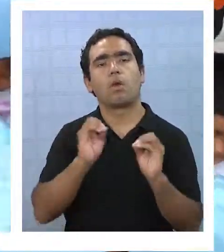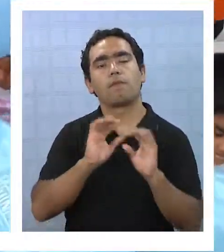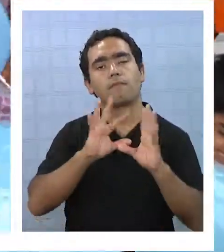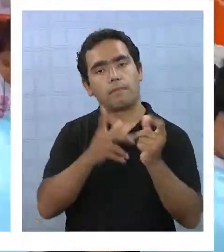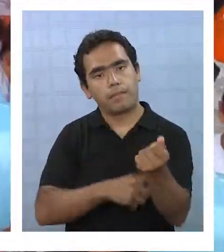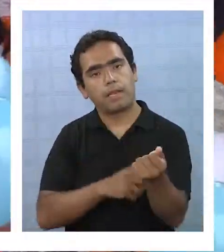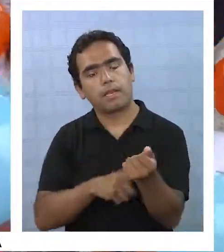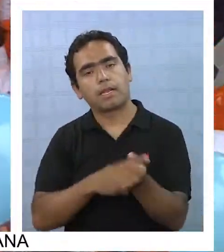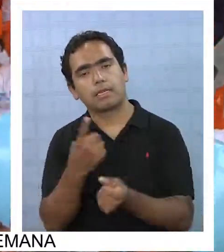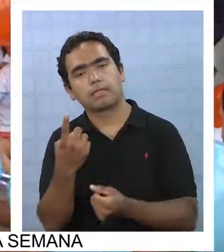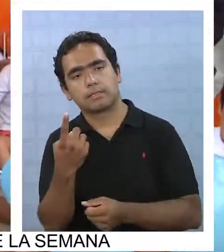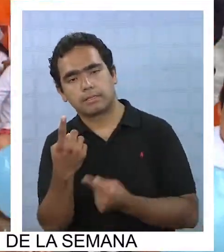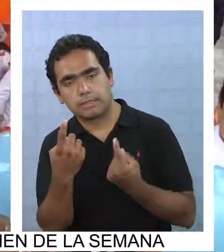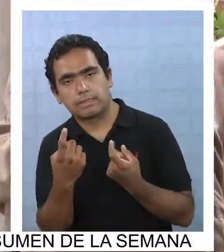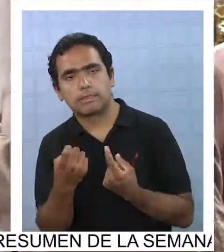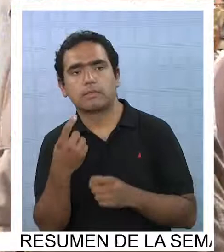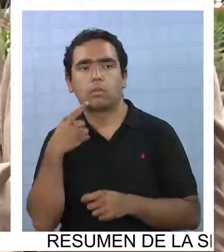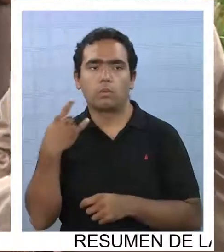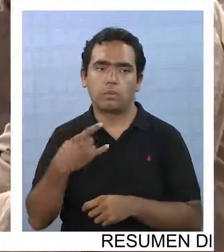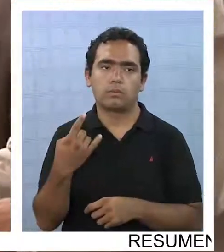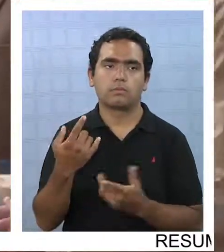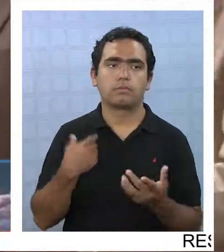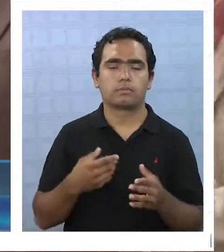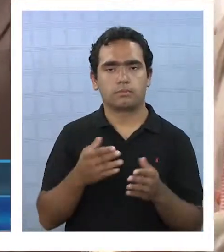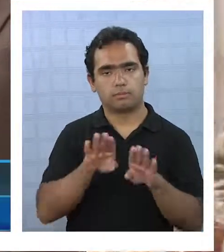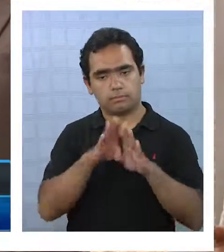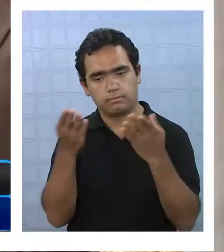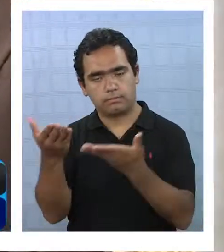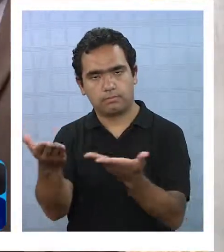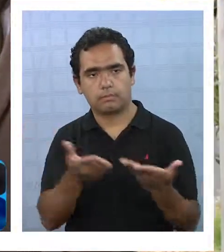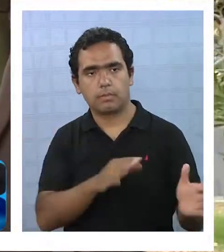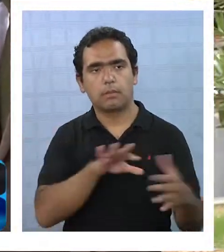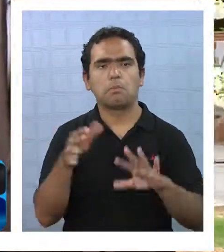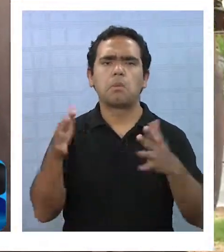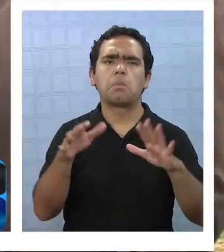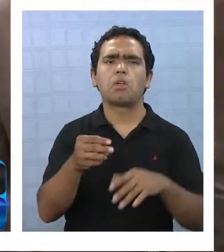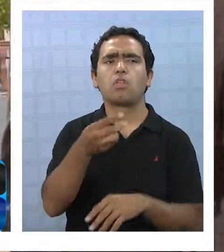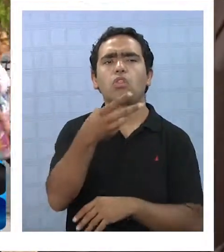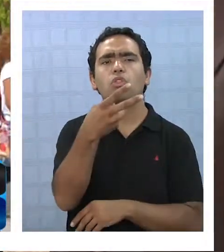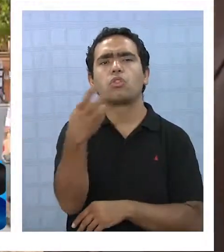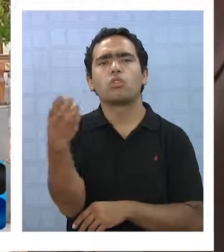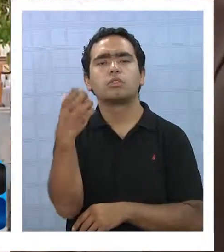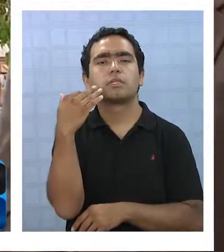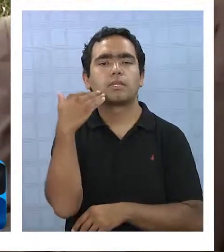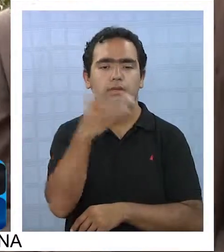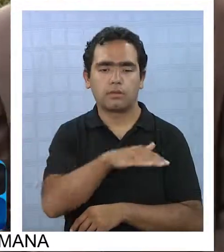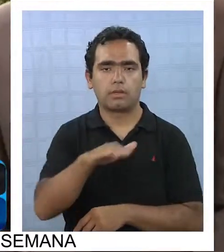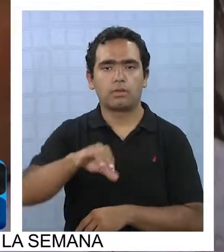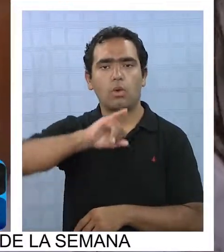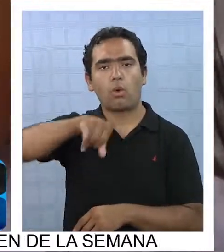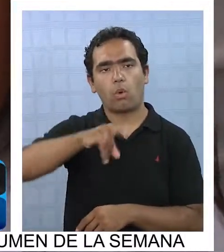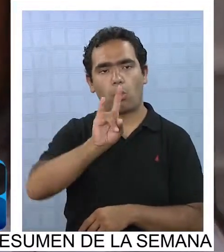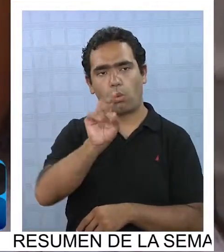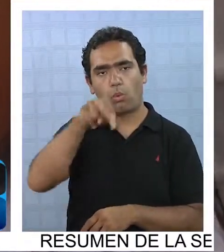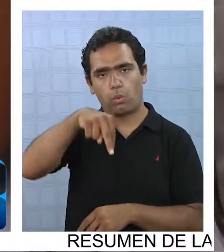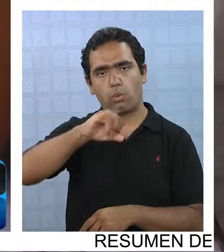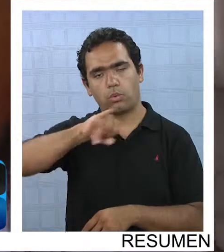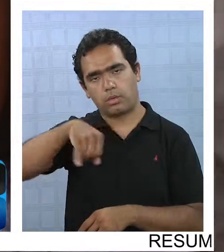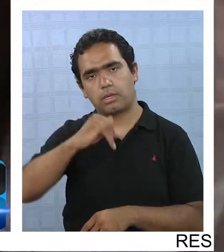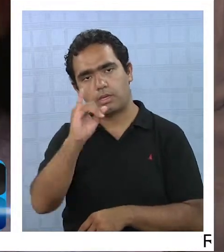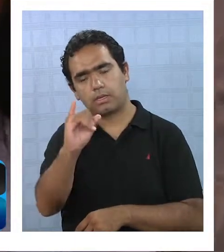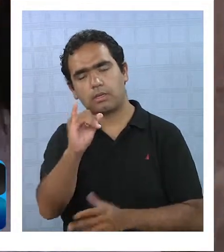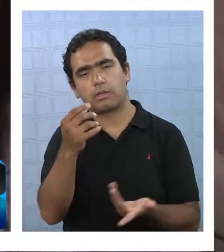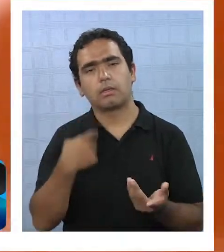necesitan que sus niños sean atendidos. En total son 200 los niños que están siendo atendidos por Junji este febrero